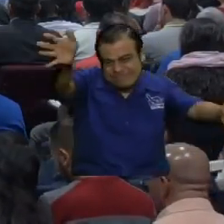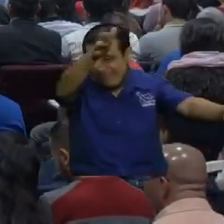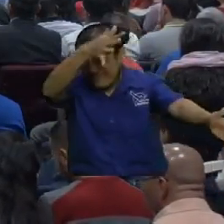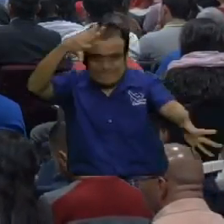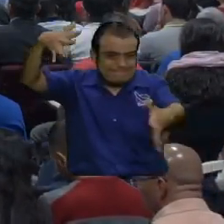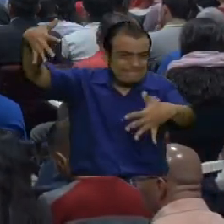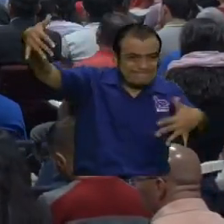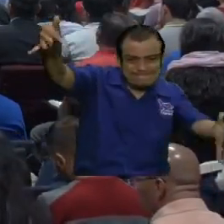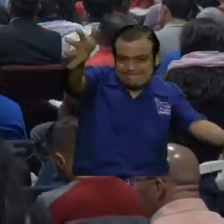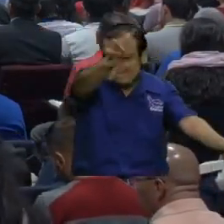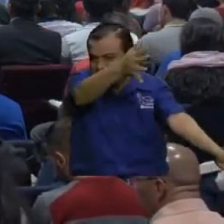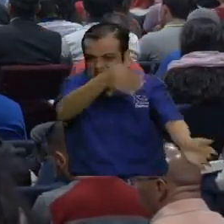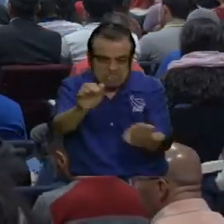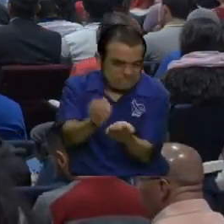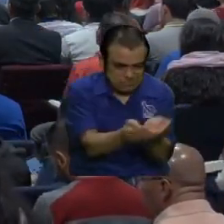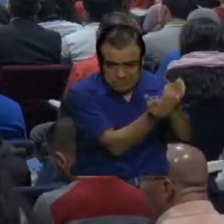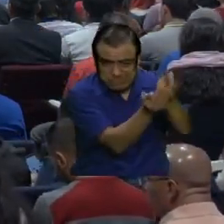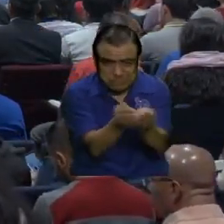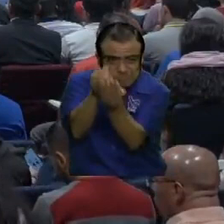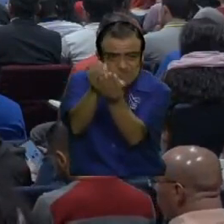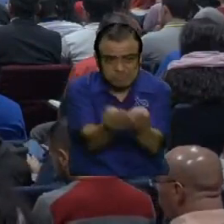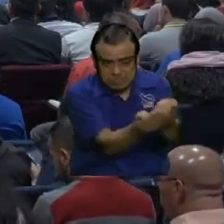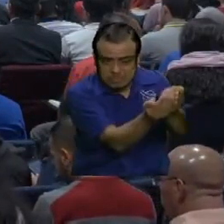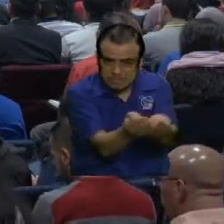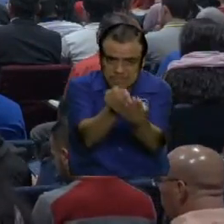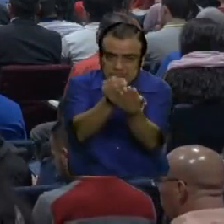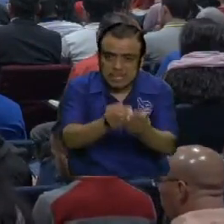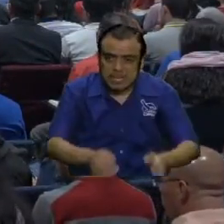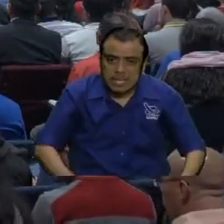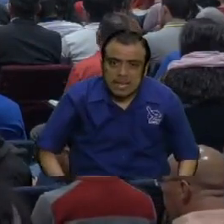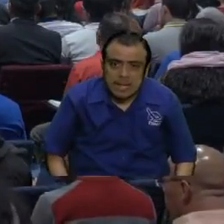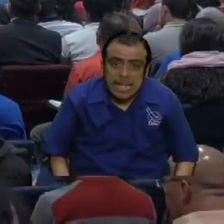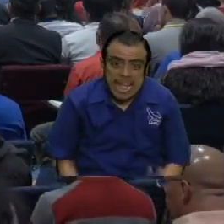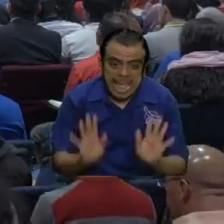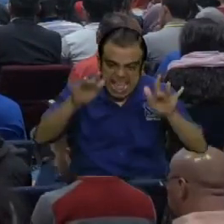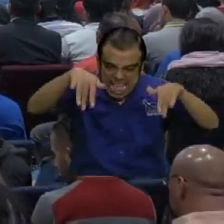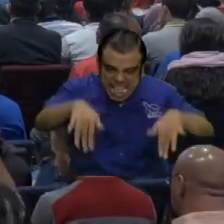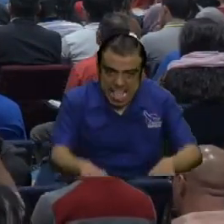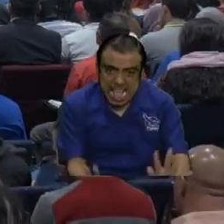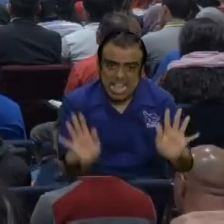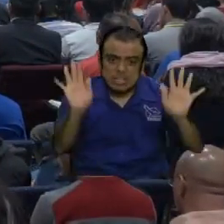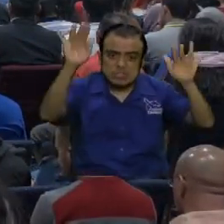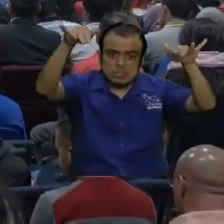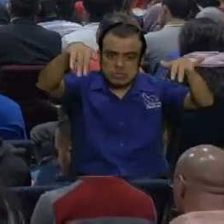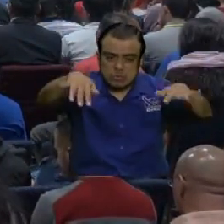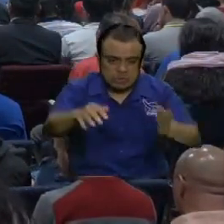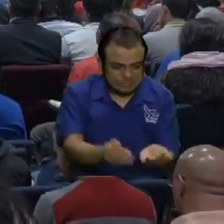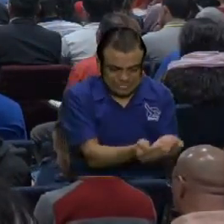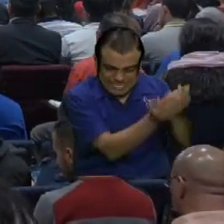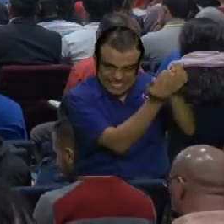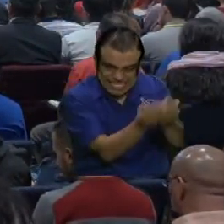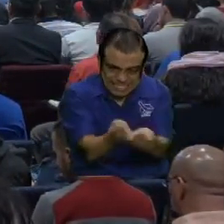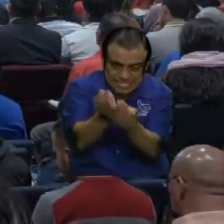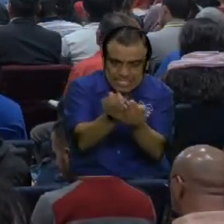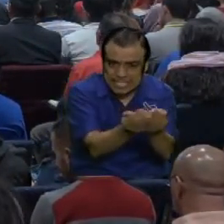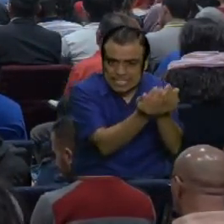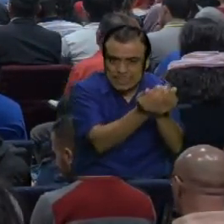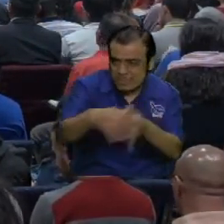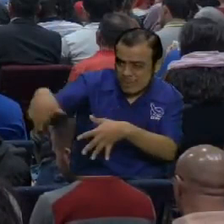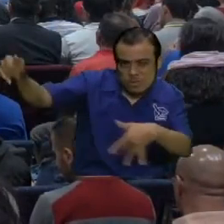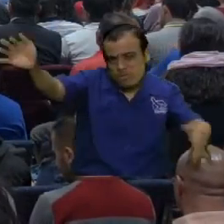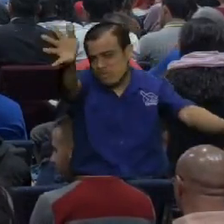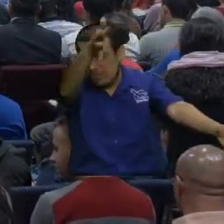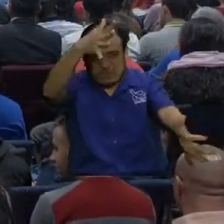es terrible y es causada, dice que las olas empiezan a hacer estragos a causa de los